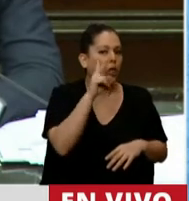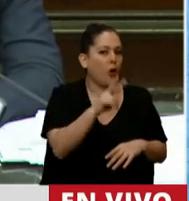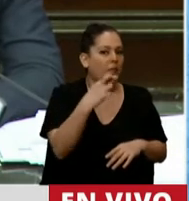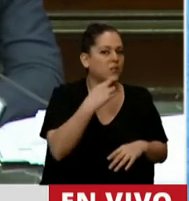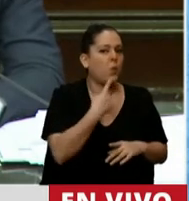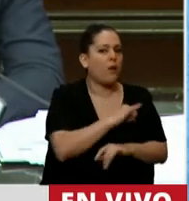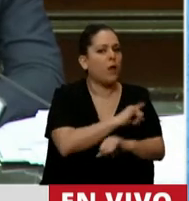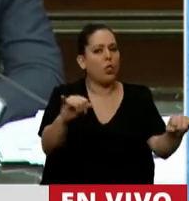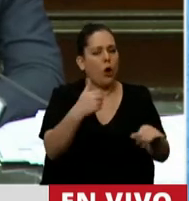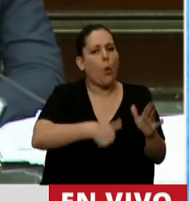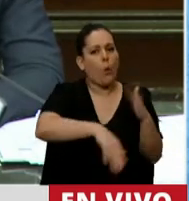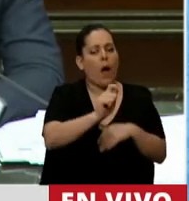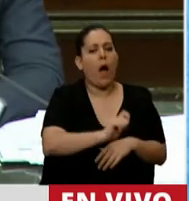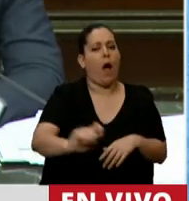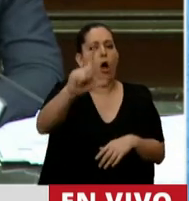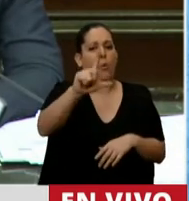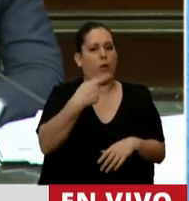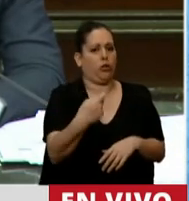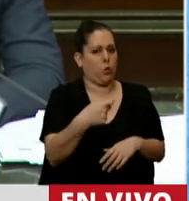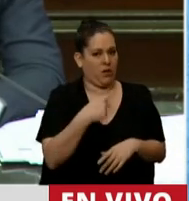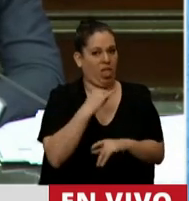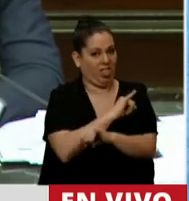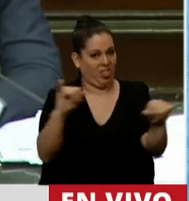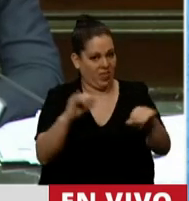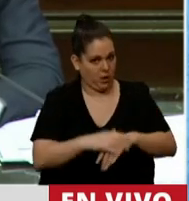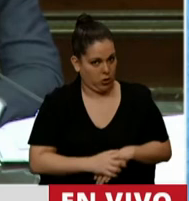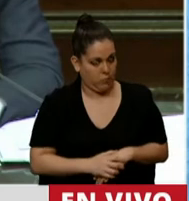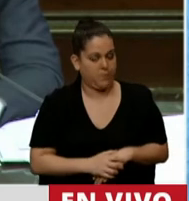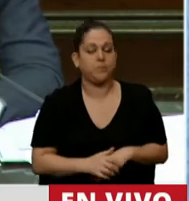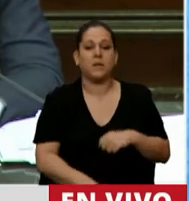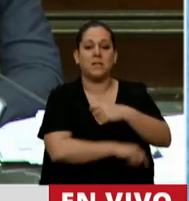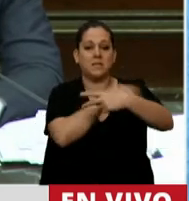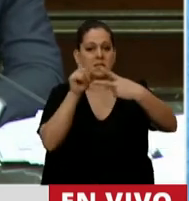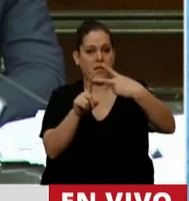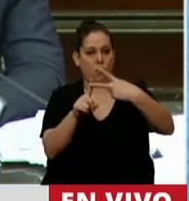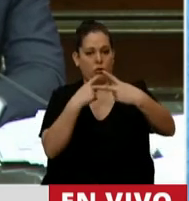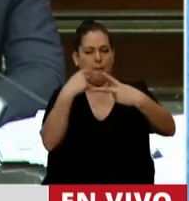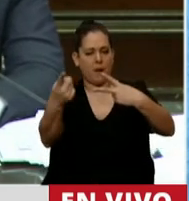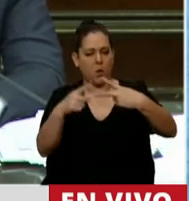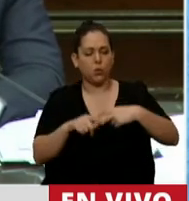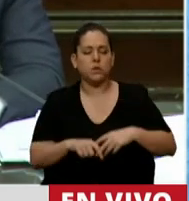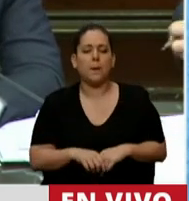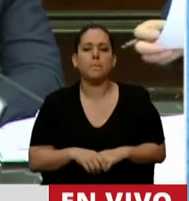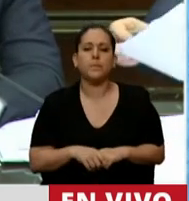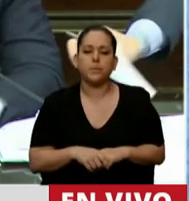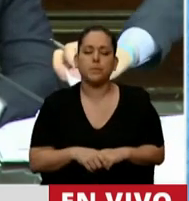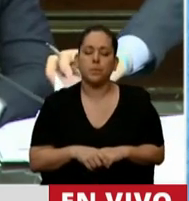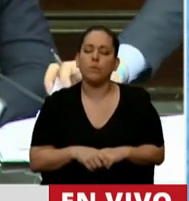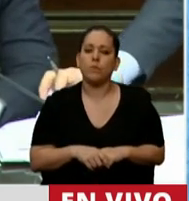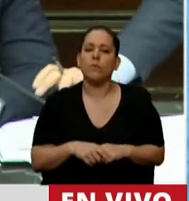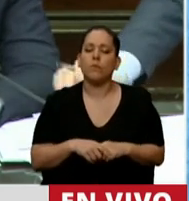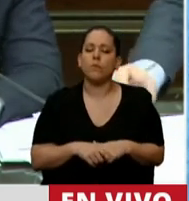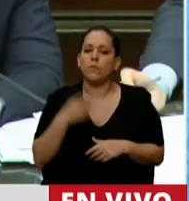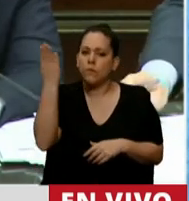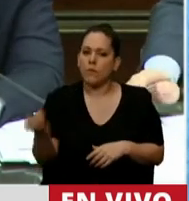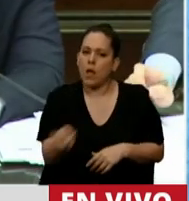jubilaciones un 20%. Primera pregunta fue esa. La segunda pregunta que quiero hacerle es, señor jefe de